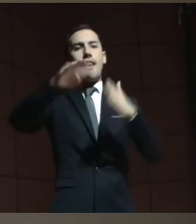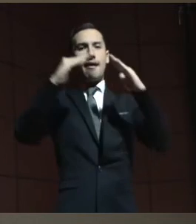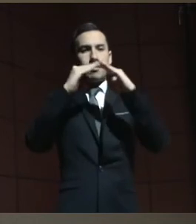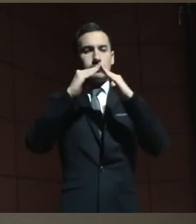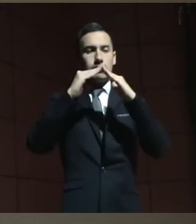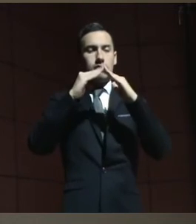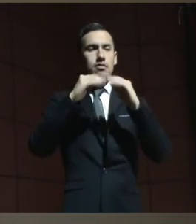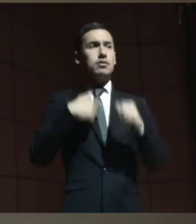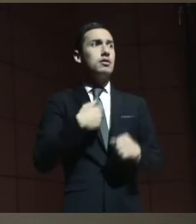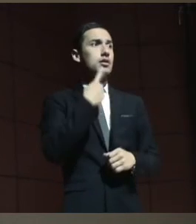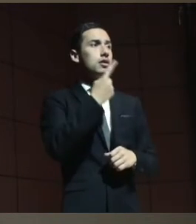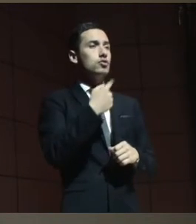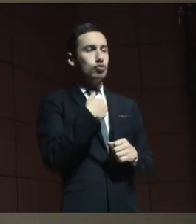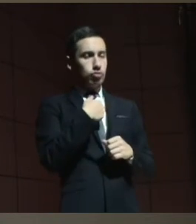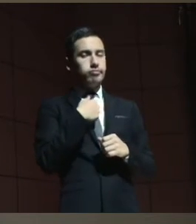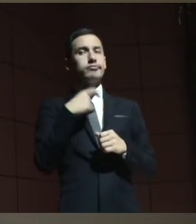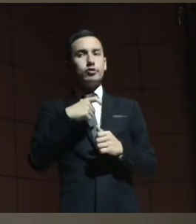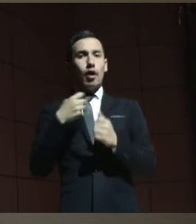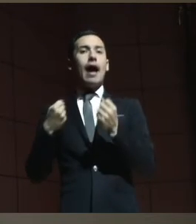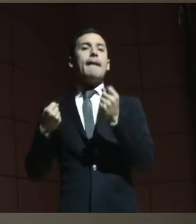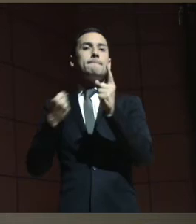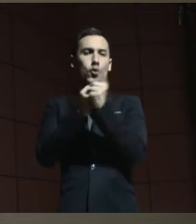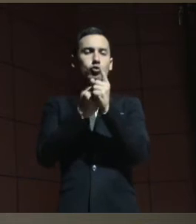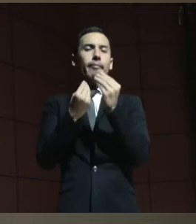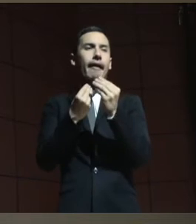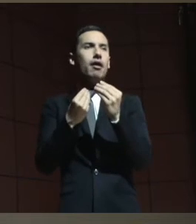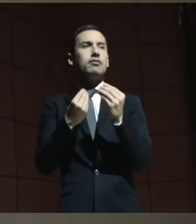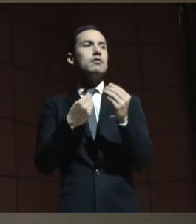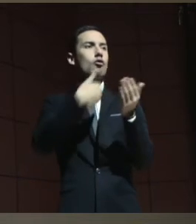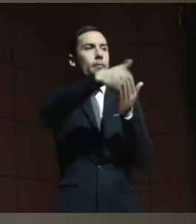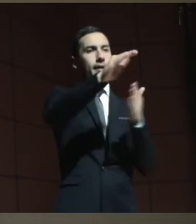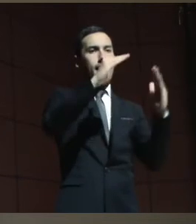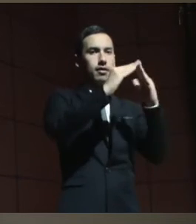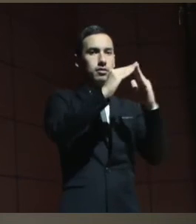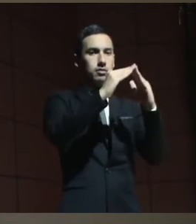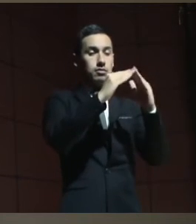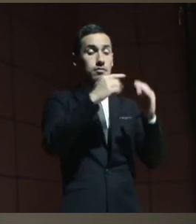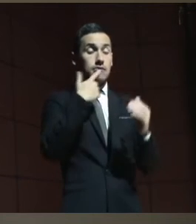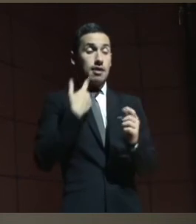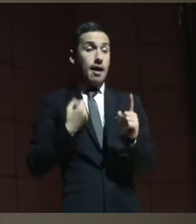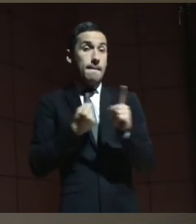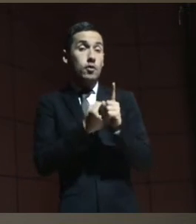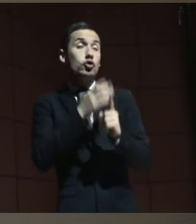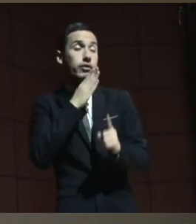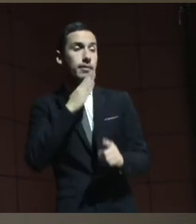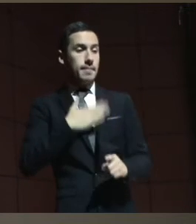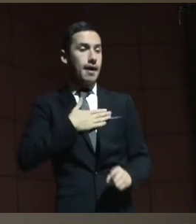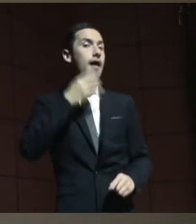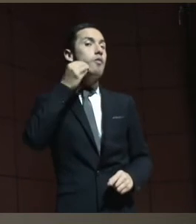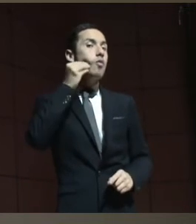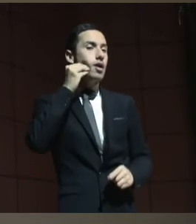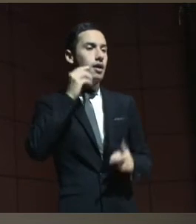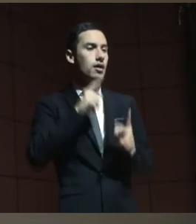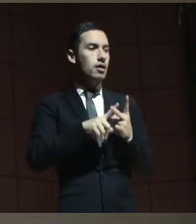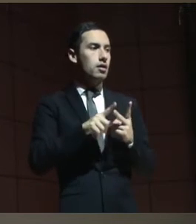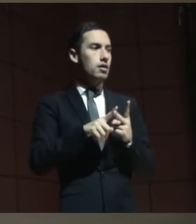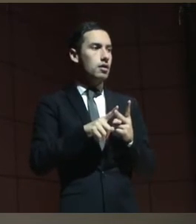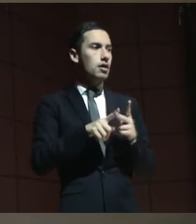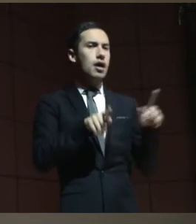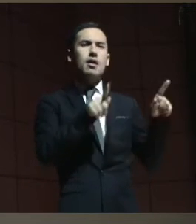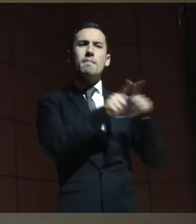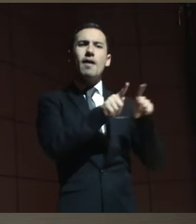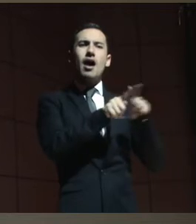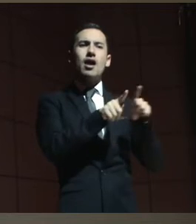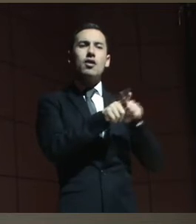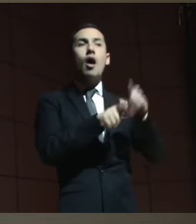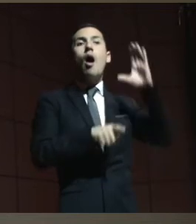yo necesito de un apoyo para adquirir esa propiedad. Y me dijo, mis apoyos son mi abuela y un hermano que